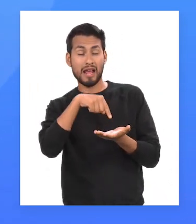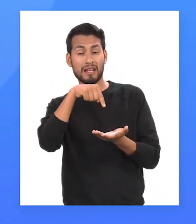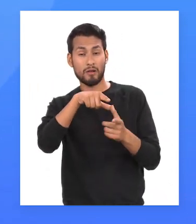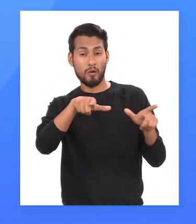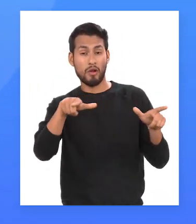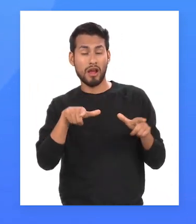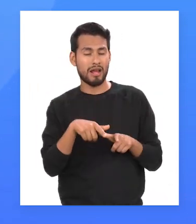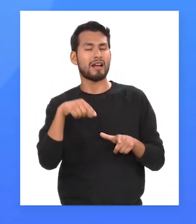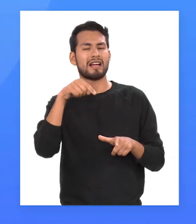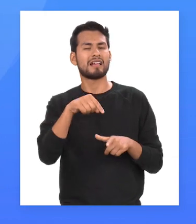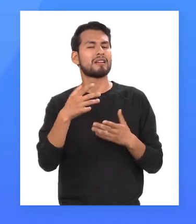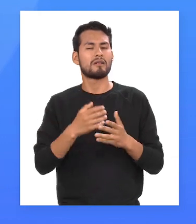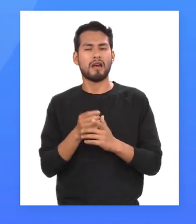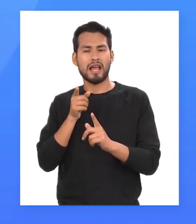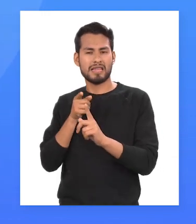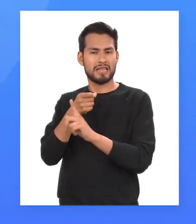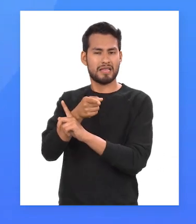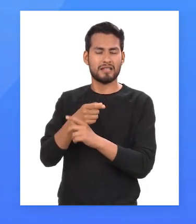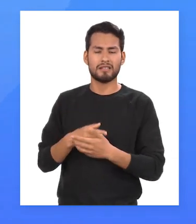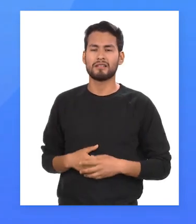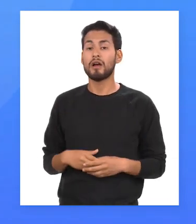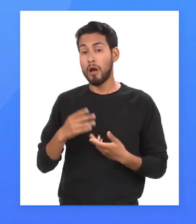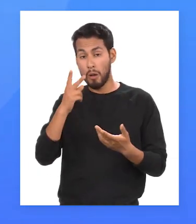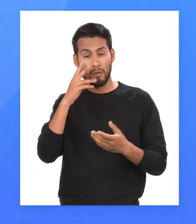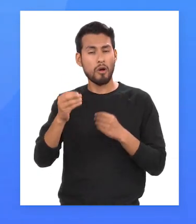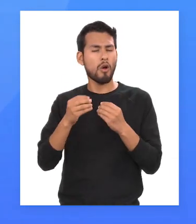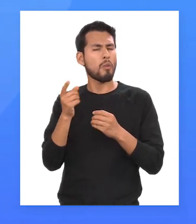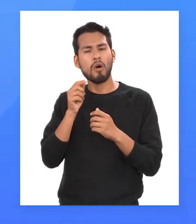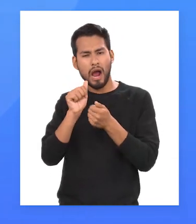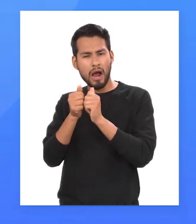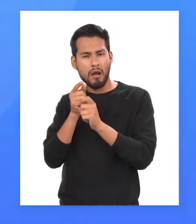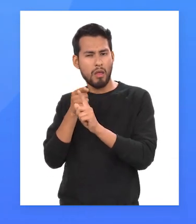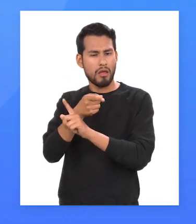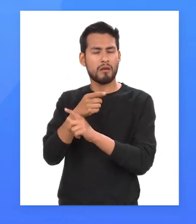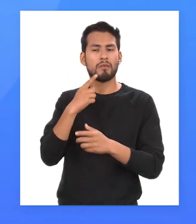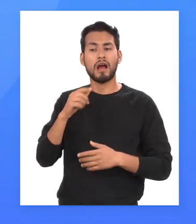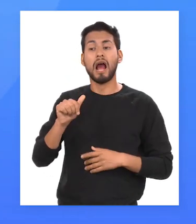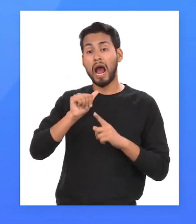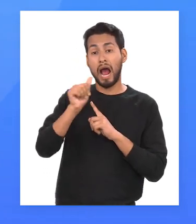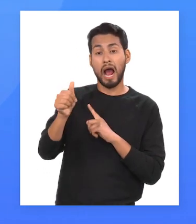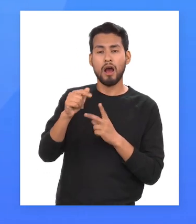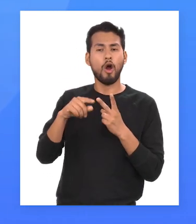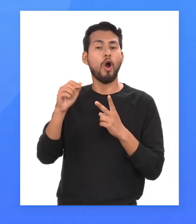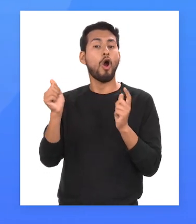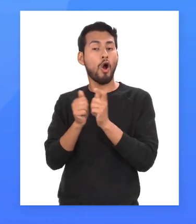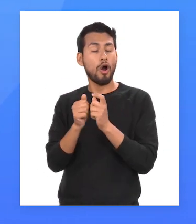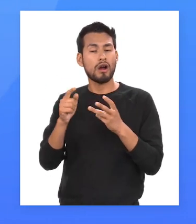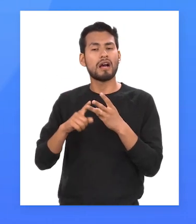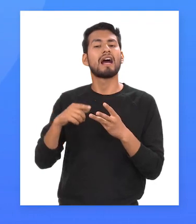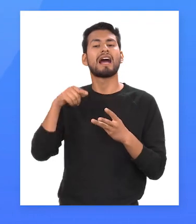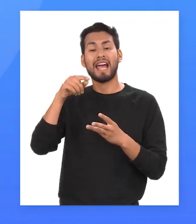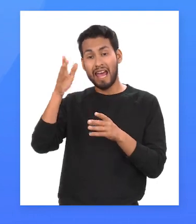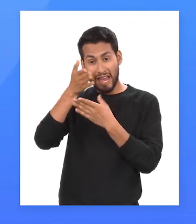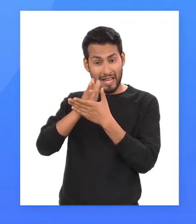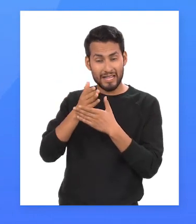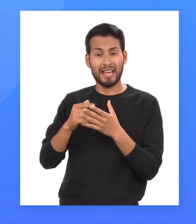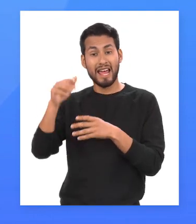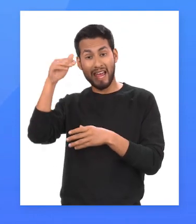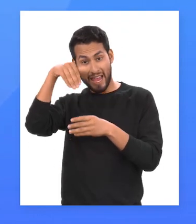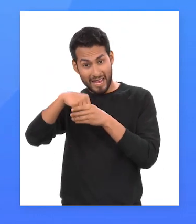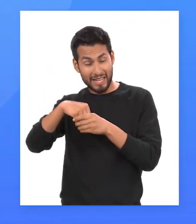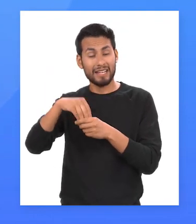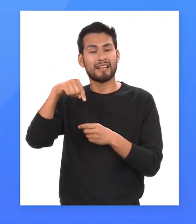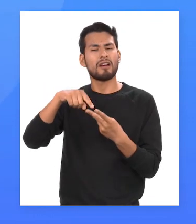modificador indirecto. Otras palabras que pueden fungir como modificador indirecto son a, con, entre, en,